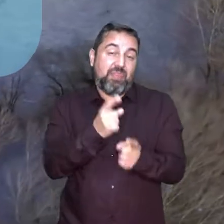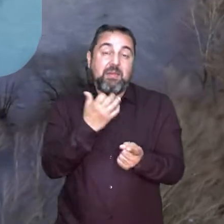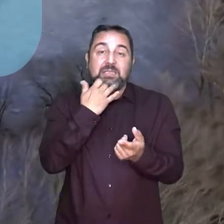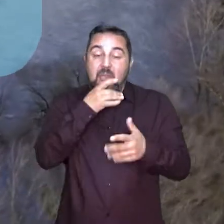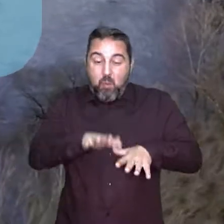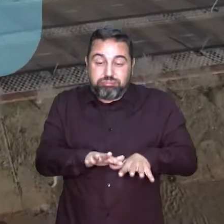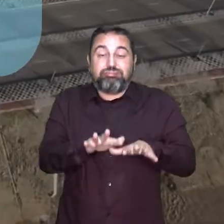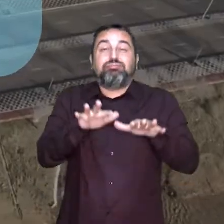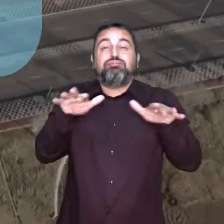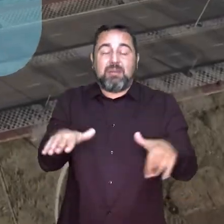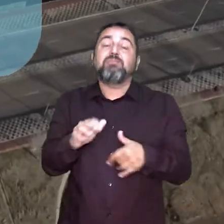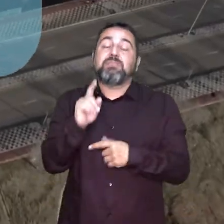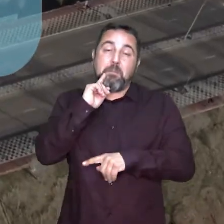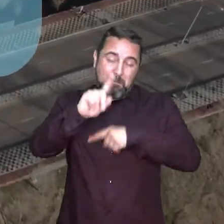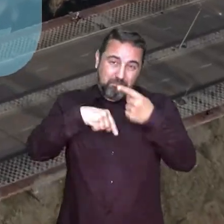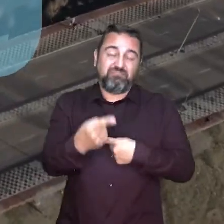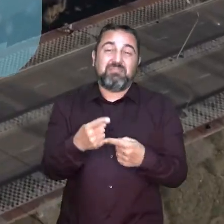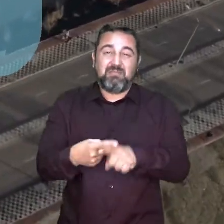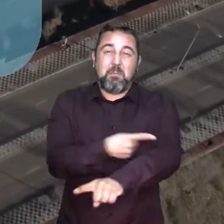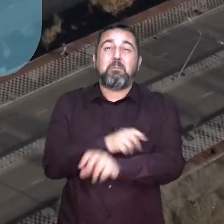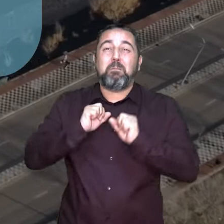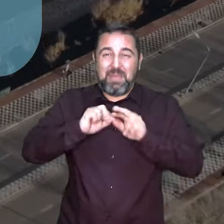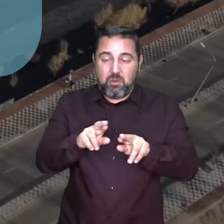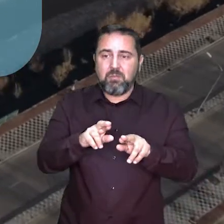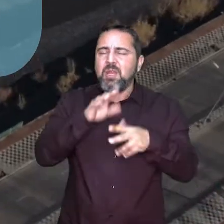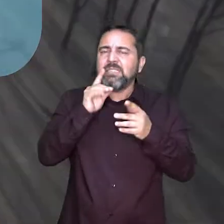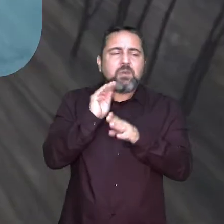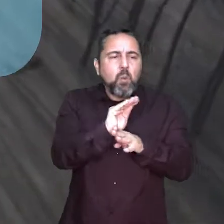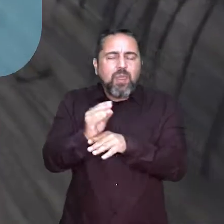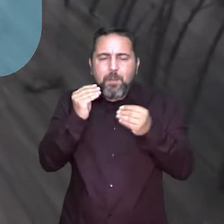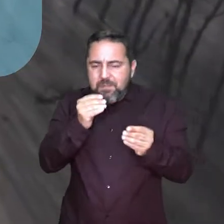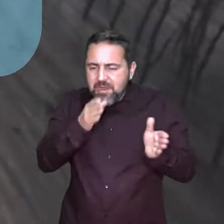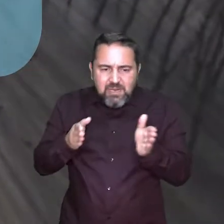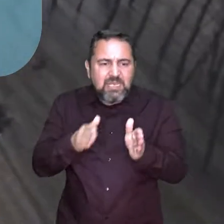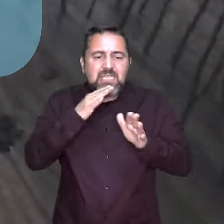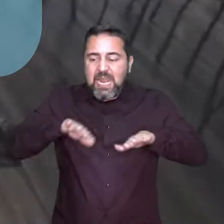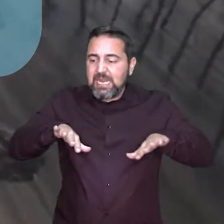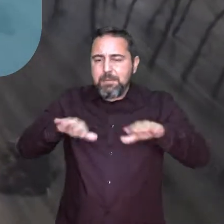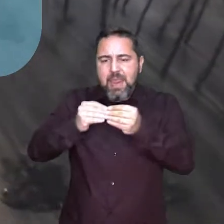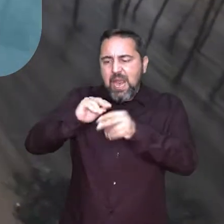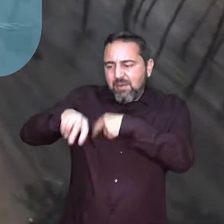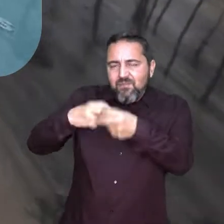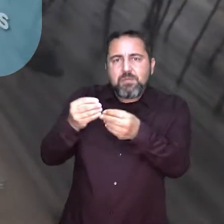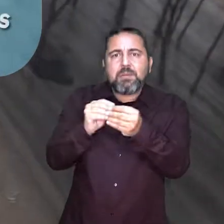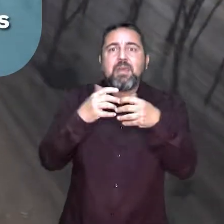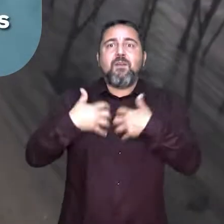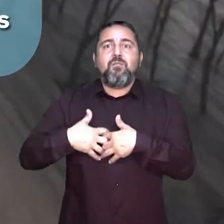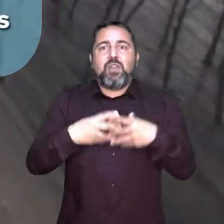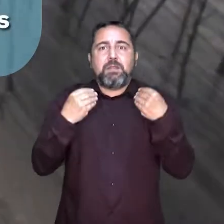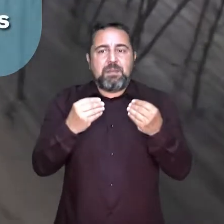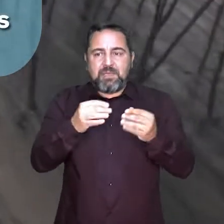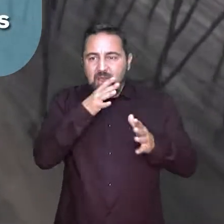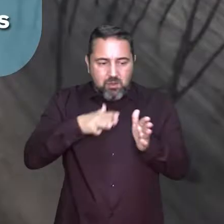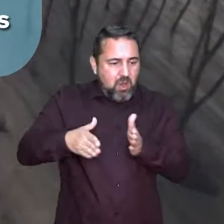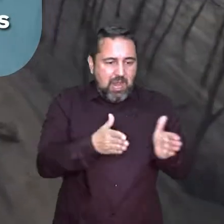provoca una incisión de los cauces y, por tanto, agrava las consecuencias en caso de inundaciones. Es fundamental la recuperación de los espacios fluviales